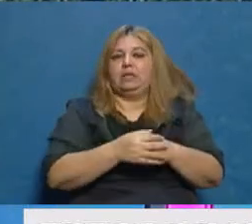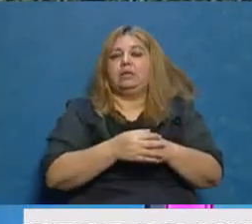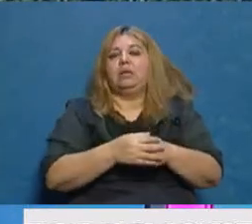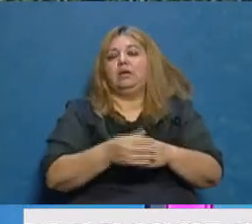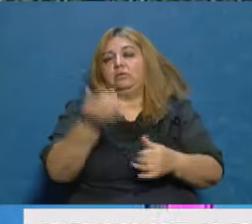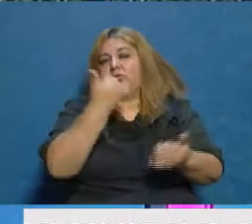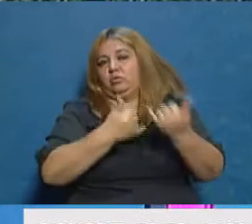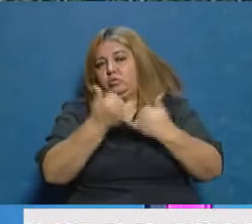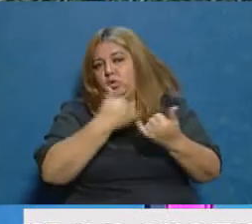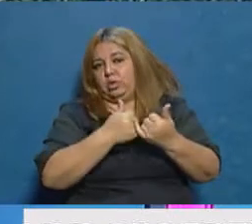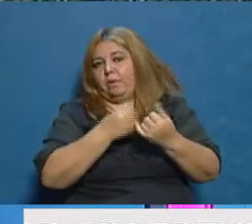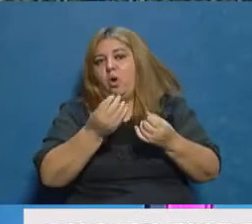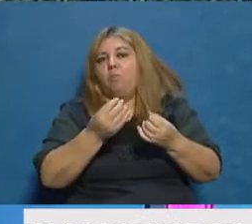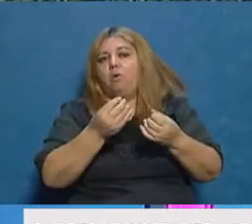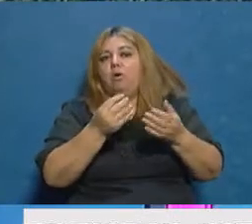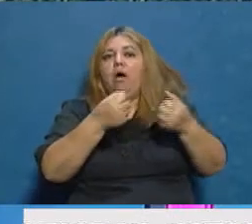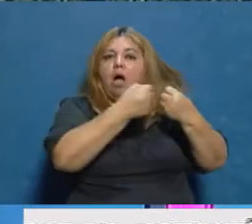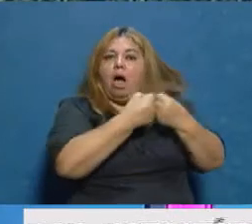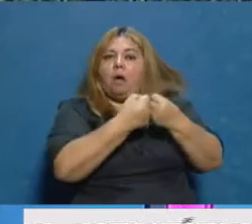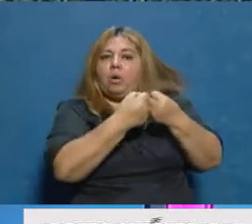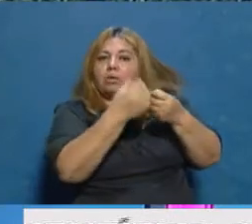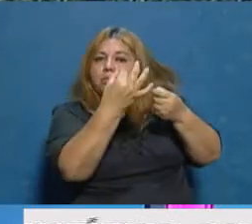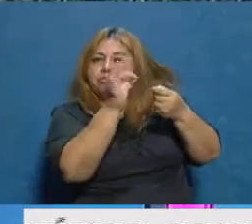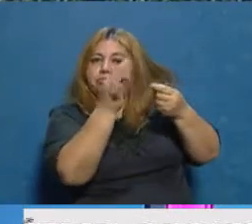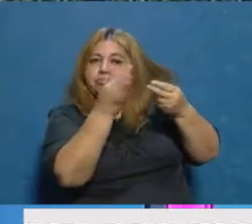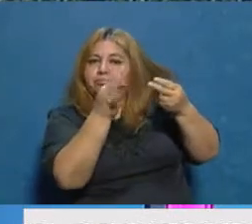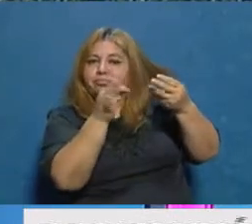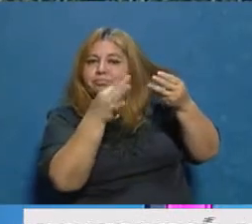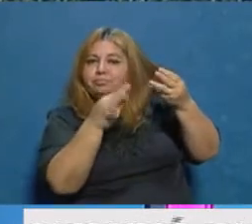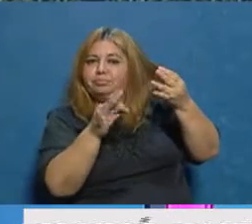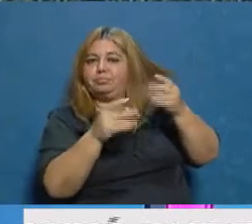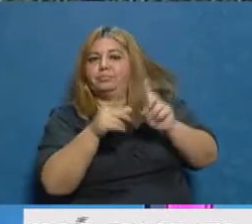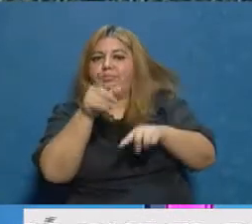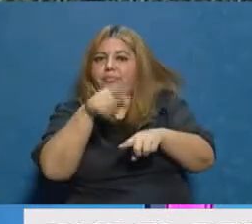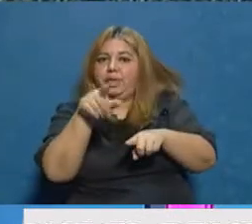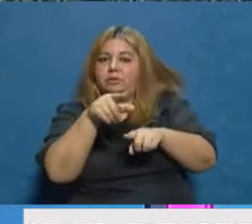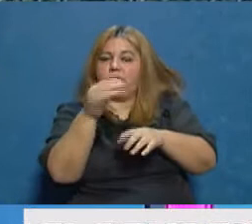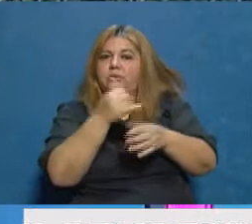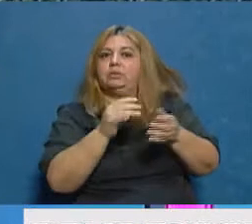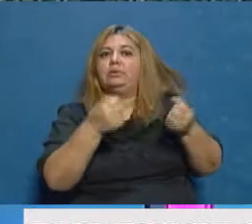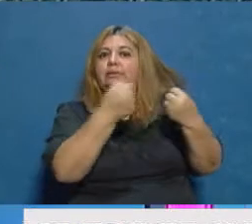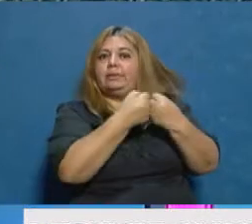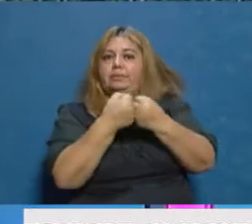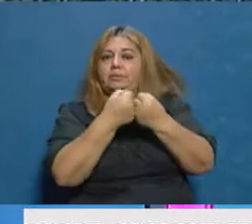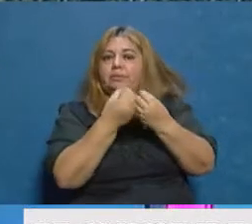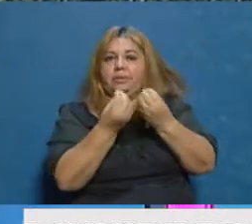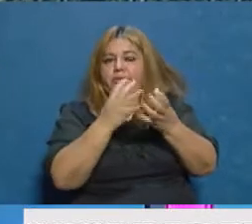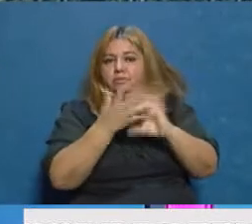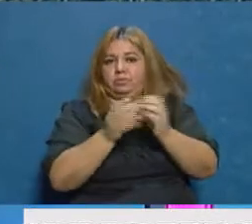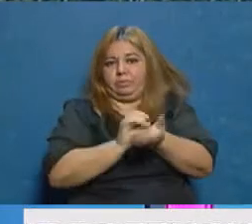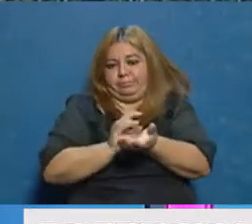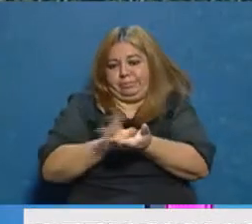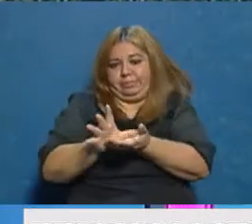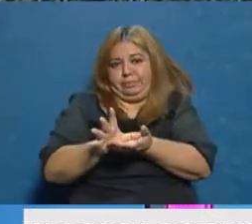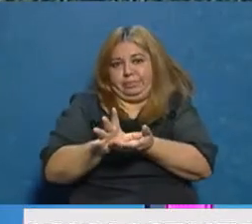acuerdo que, en principio, lo que ellos aducen es que se trata de un acuerdo para evitar despidos y que